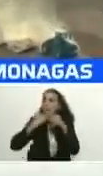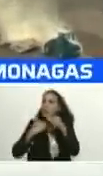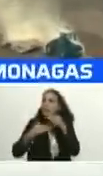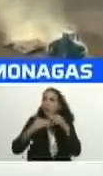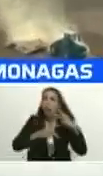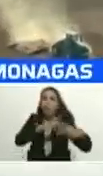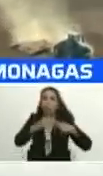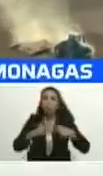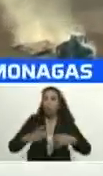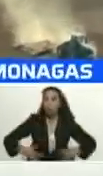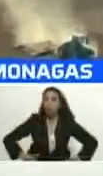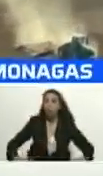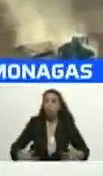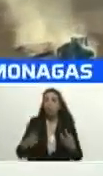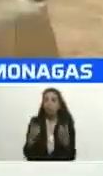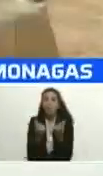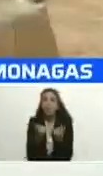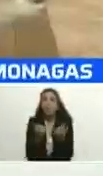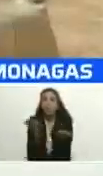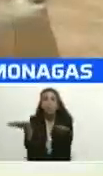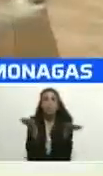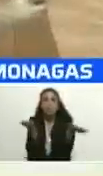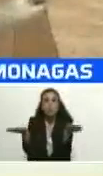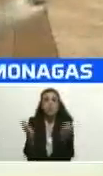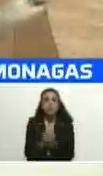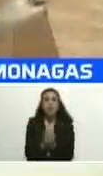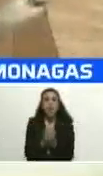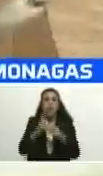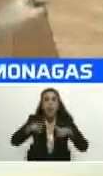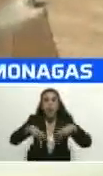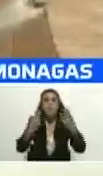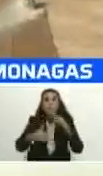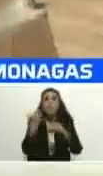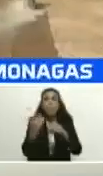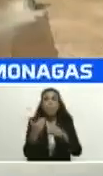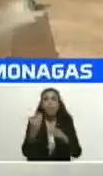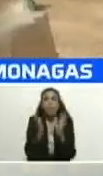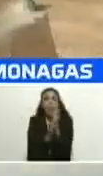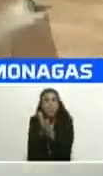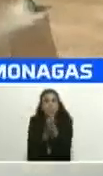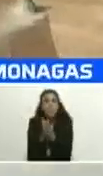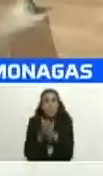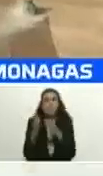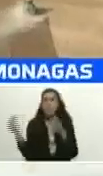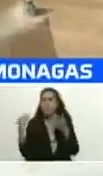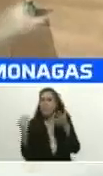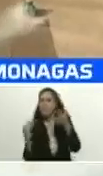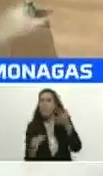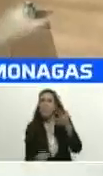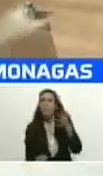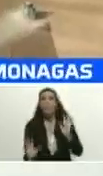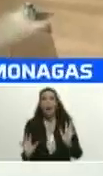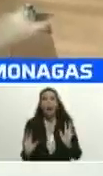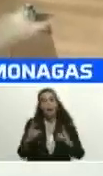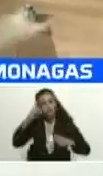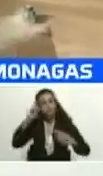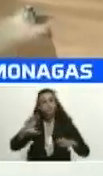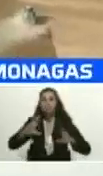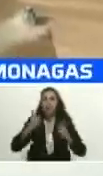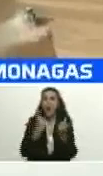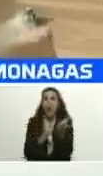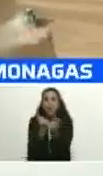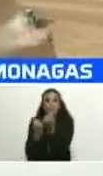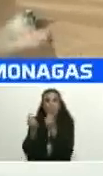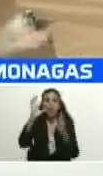de riqueza de bienes de servicios y con el nuevo modelo productivo más temprano que tarde recuperaremos